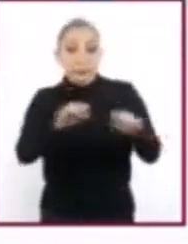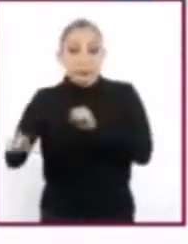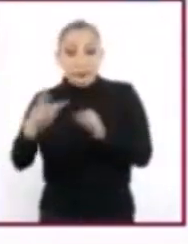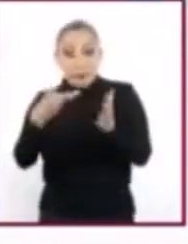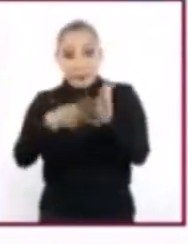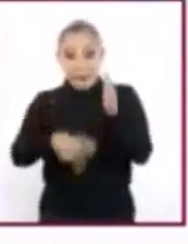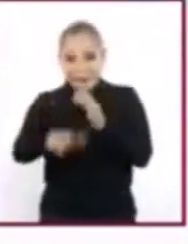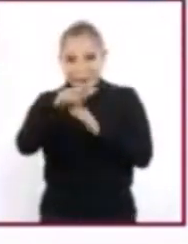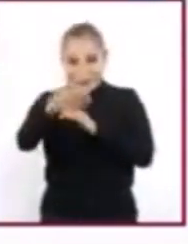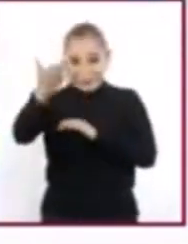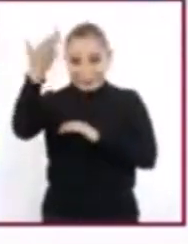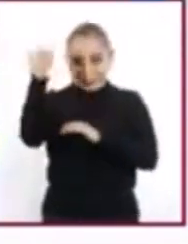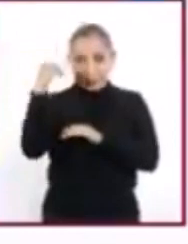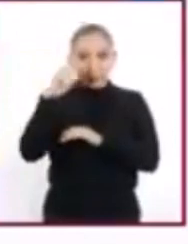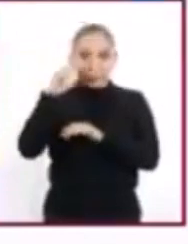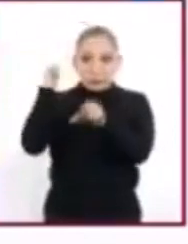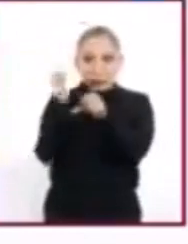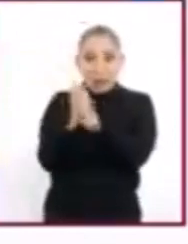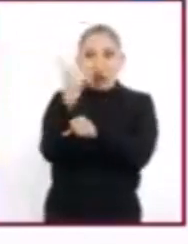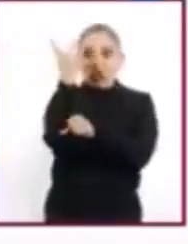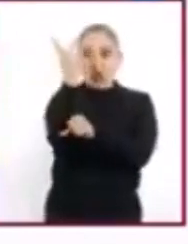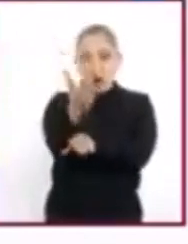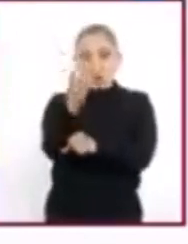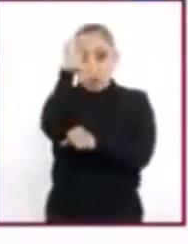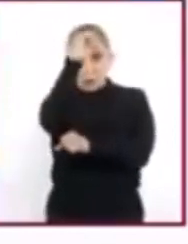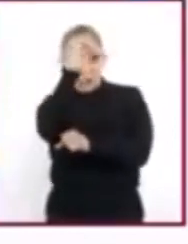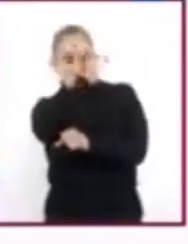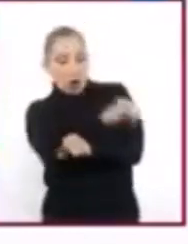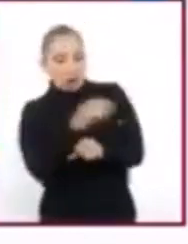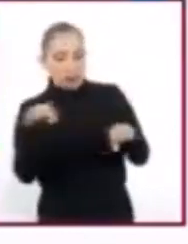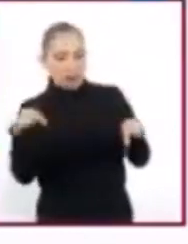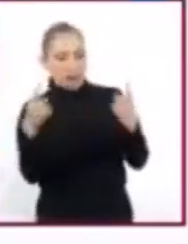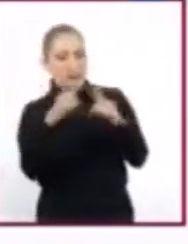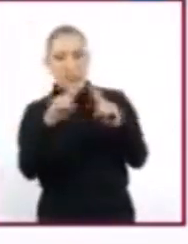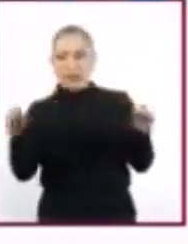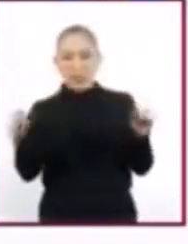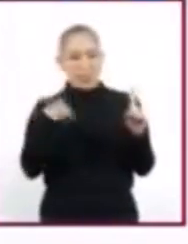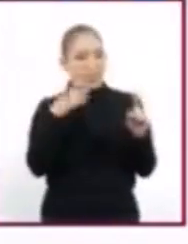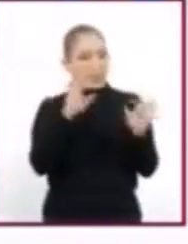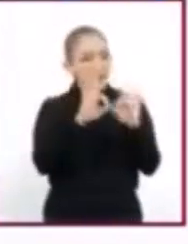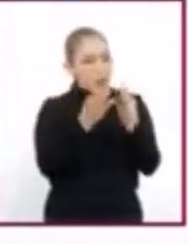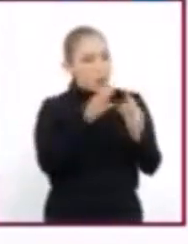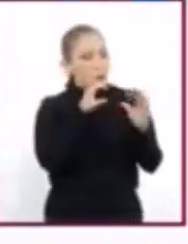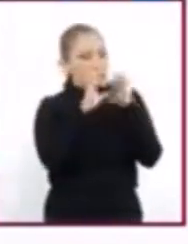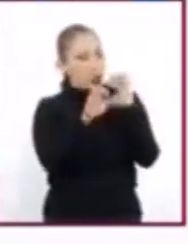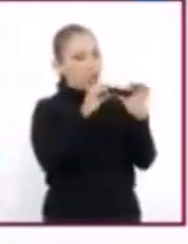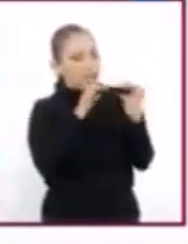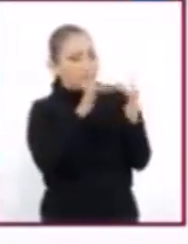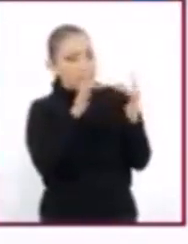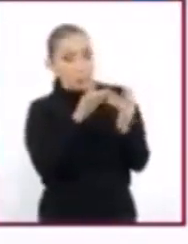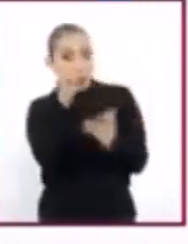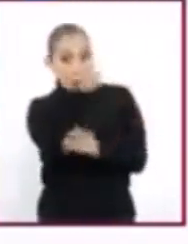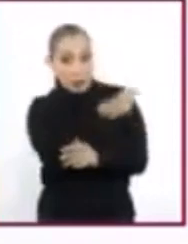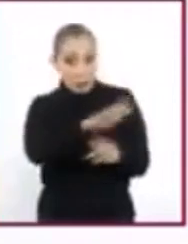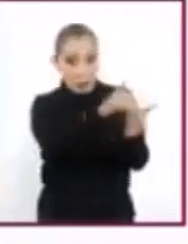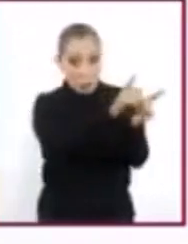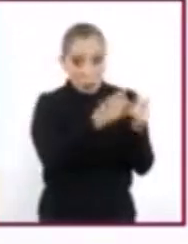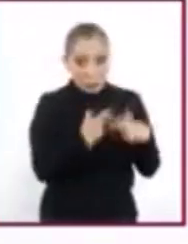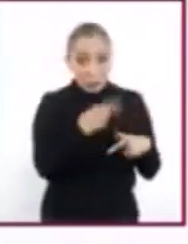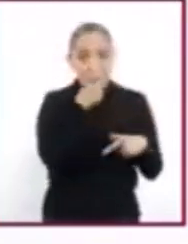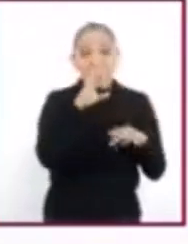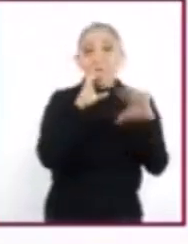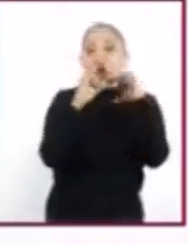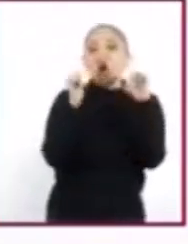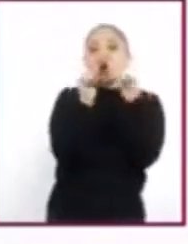2017, podemos identificar dos posturas encontradas en cuanto a formas y medios de comunicarse. Un sector de la sociedad se